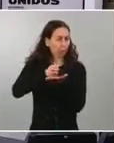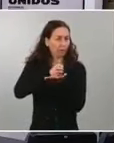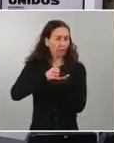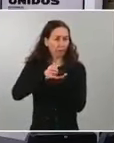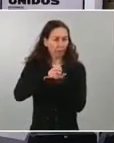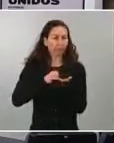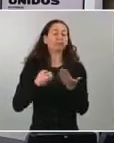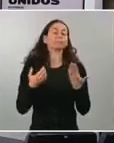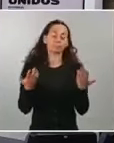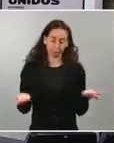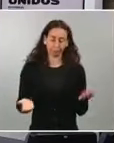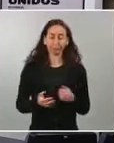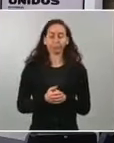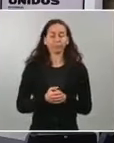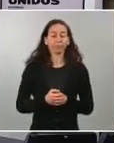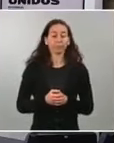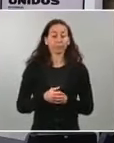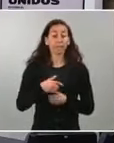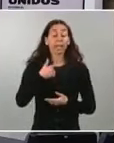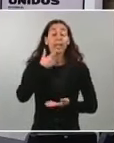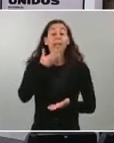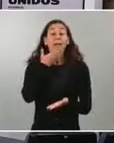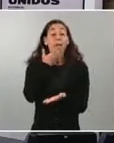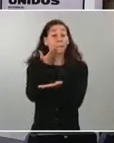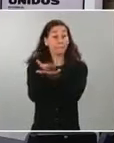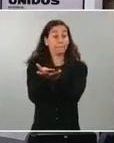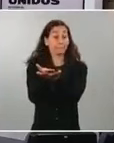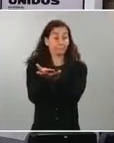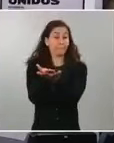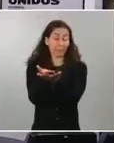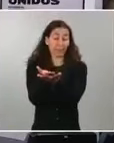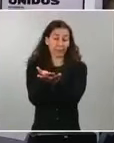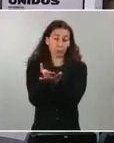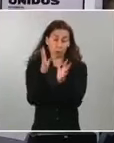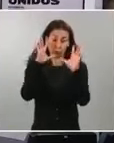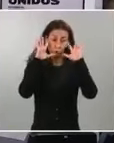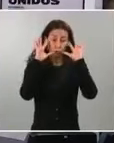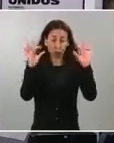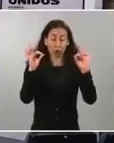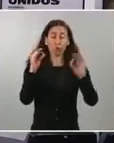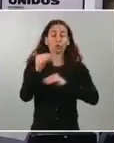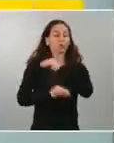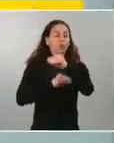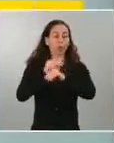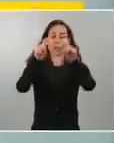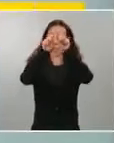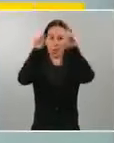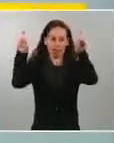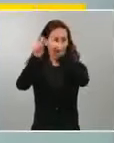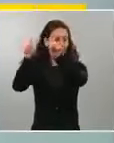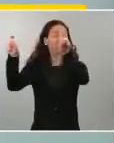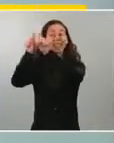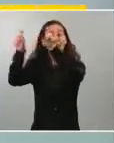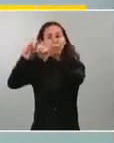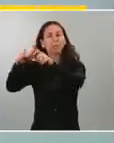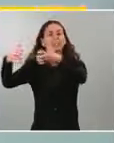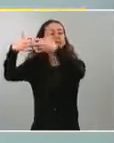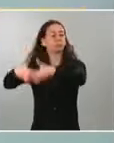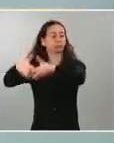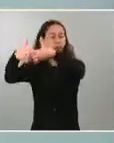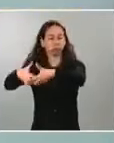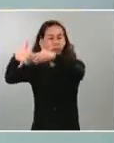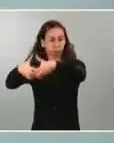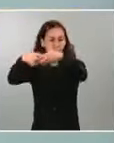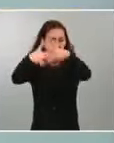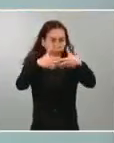bien, pues todos los pedidos evidentemente se realizan a empresas, en este caso fabricantes, o en su defecto,